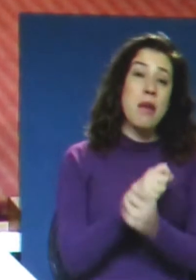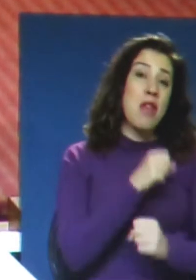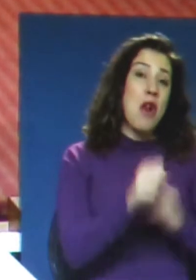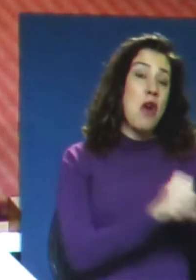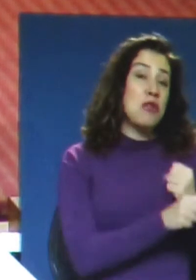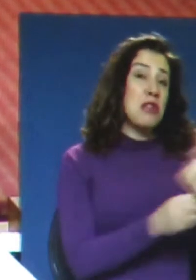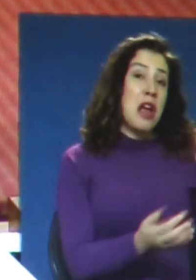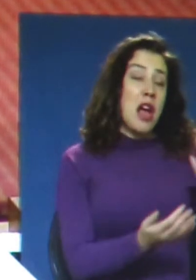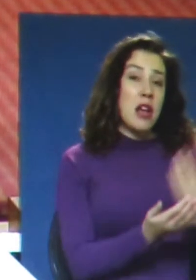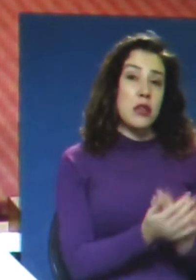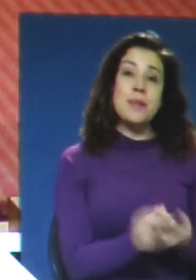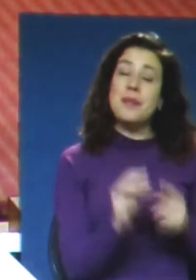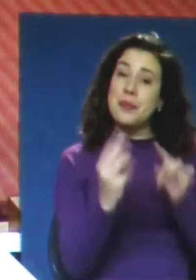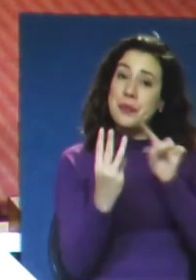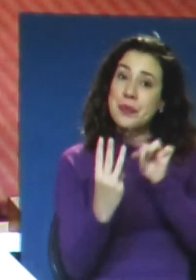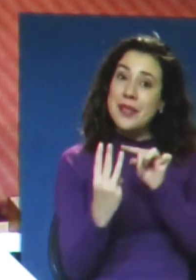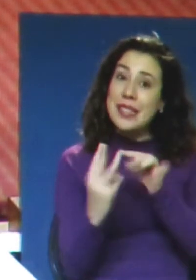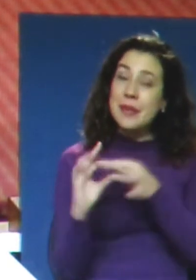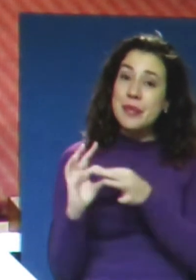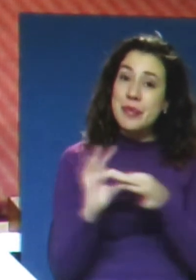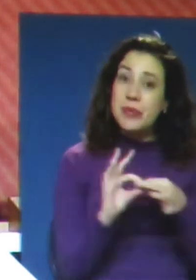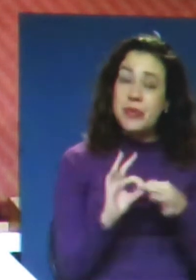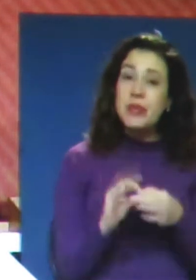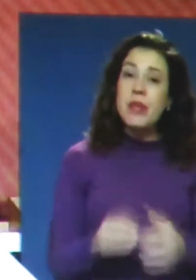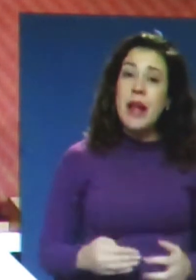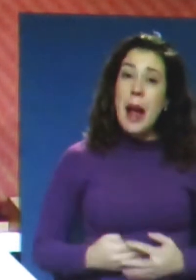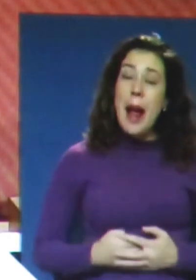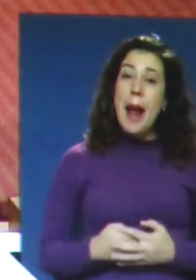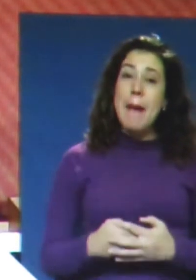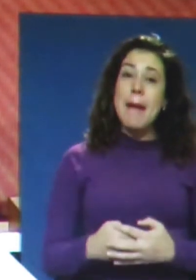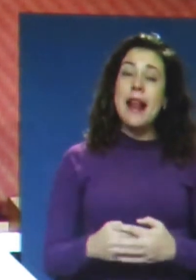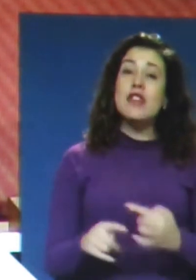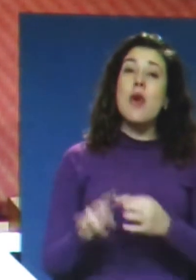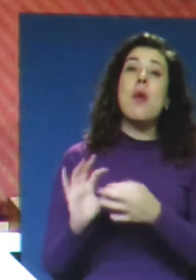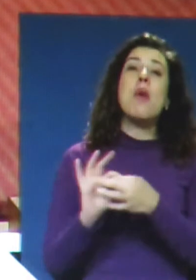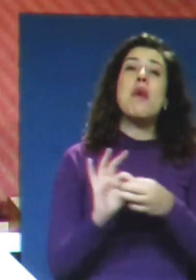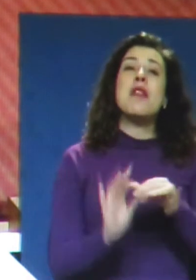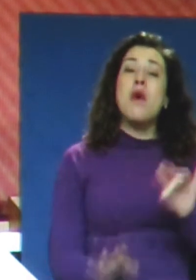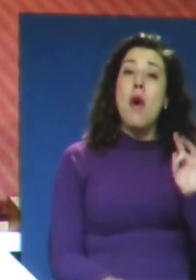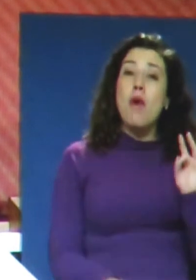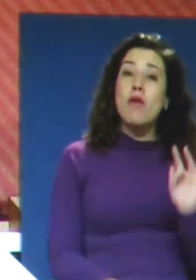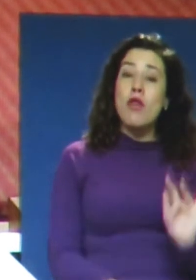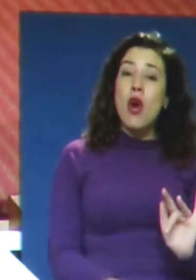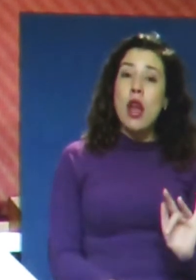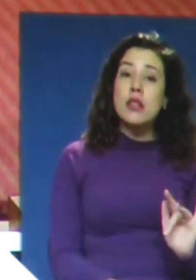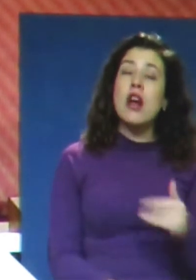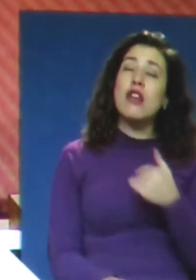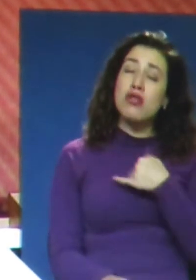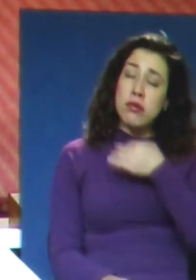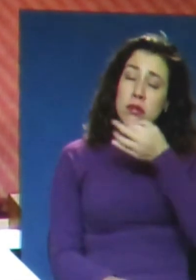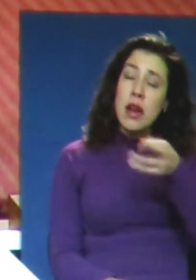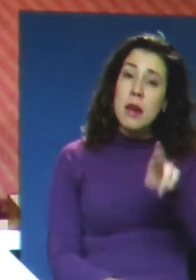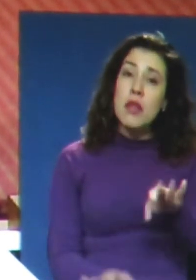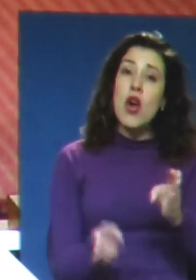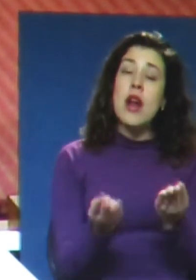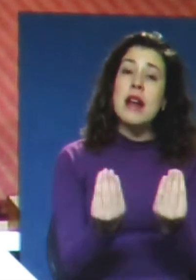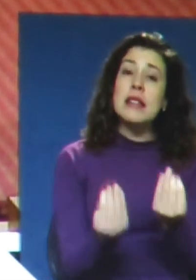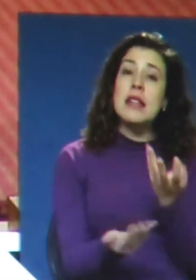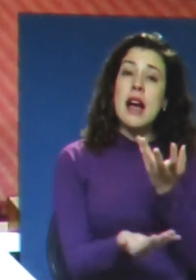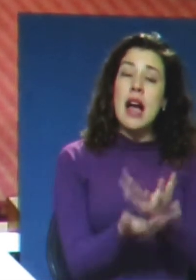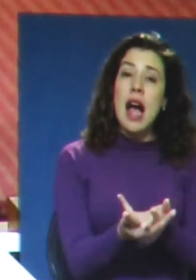años. Respecto a la causal 3, el embarazo sea resultado de una violación. Sigo sosteniendo que es necesario que exista